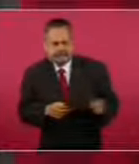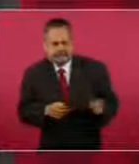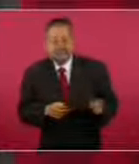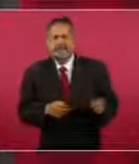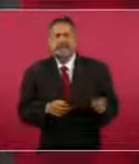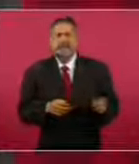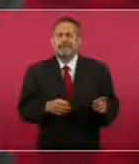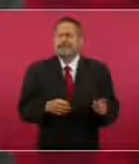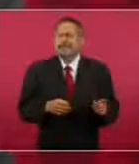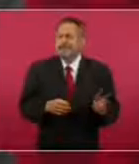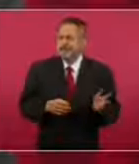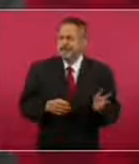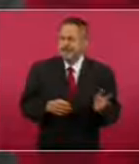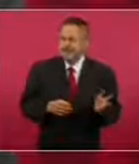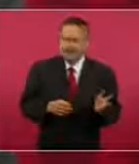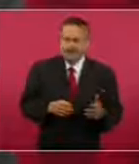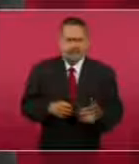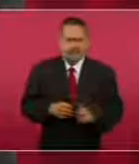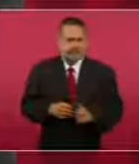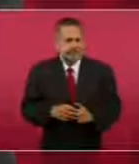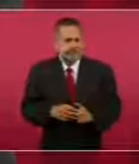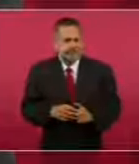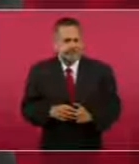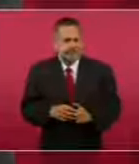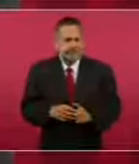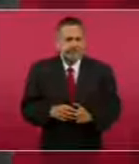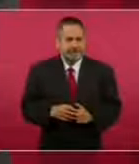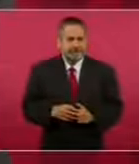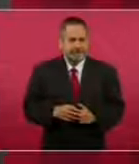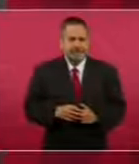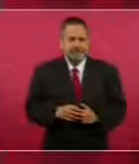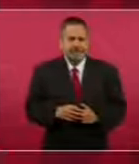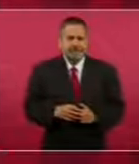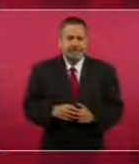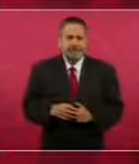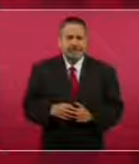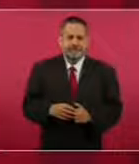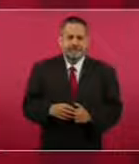muy